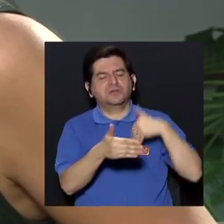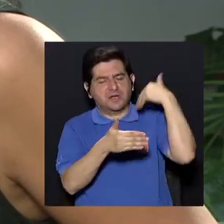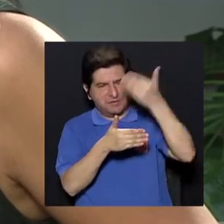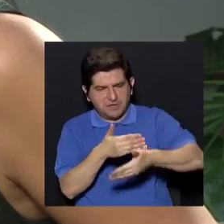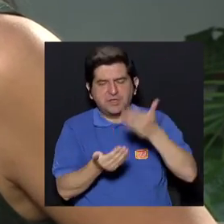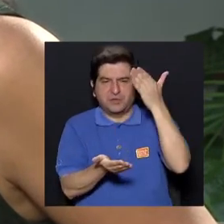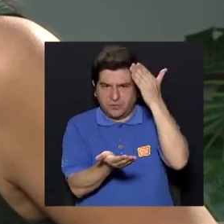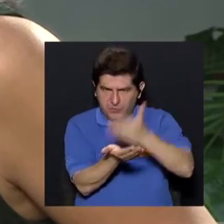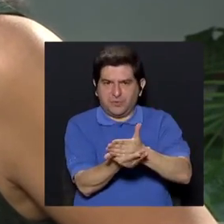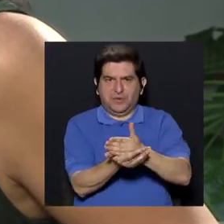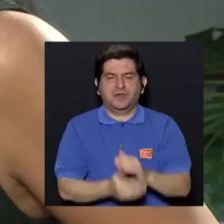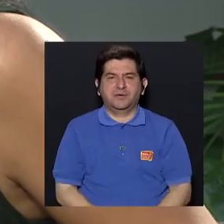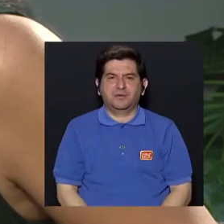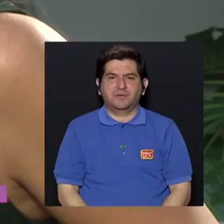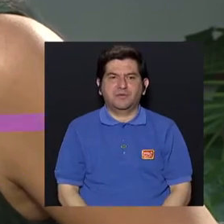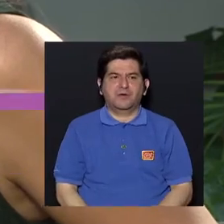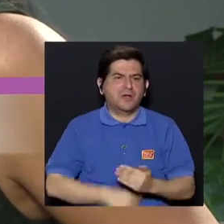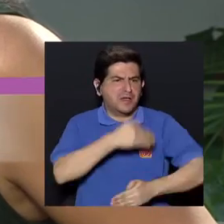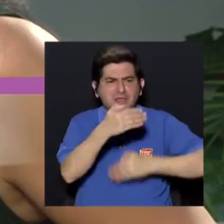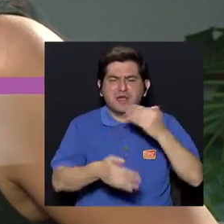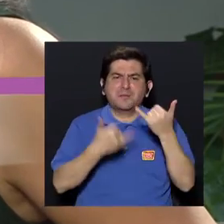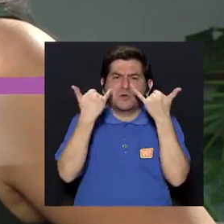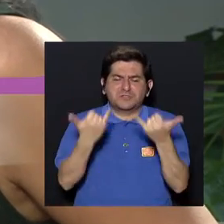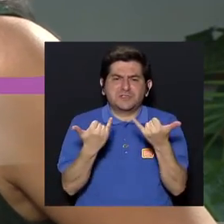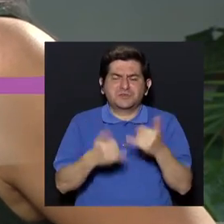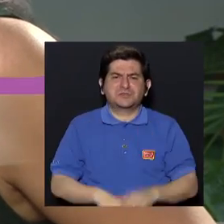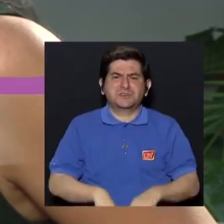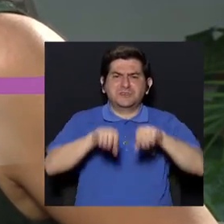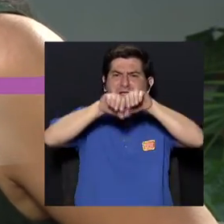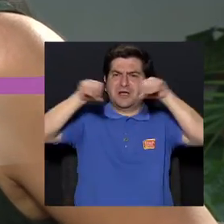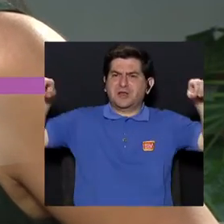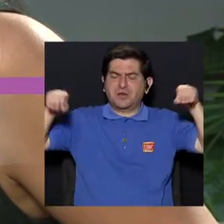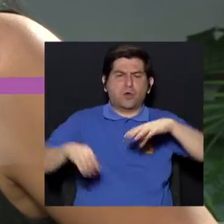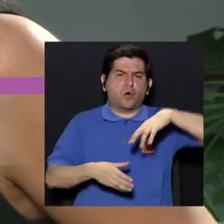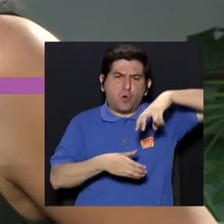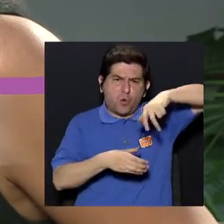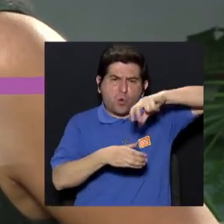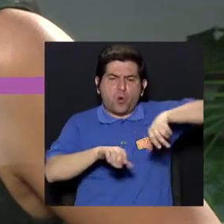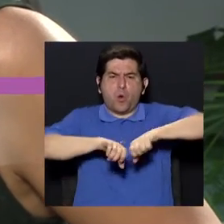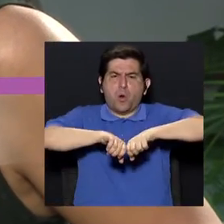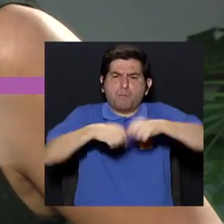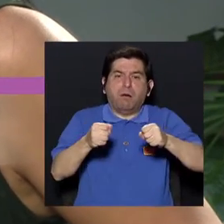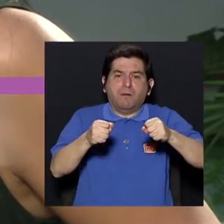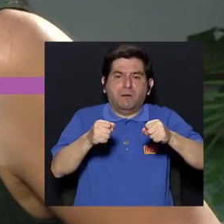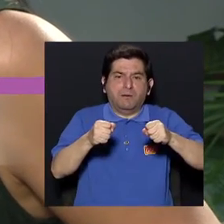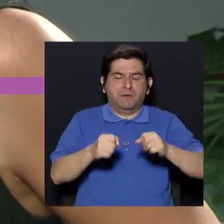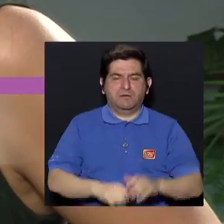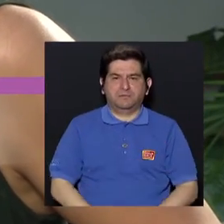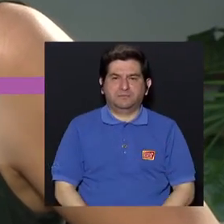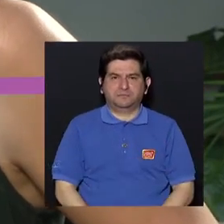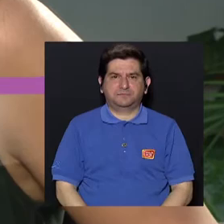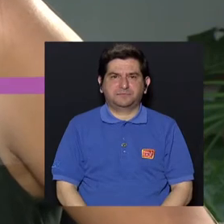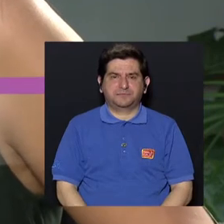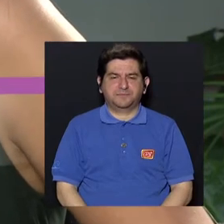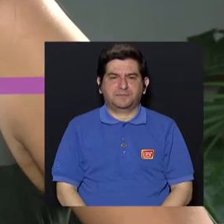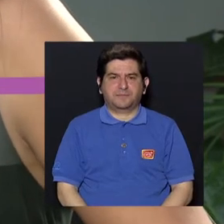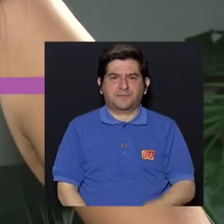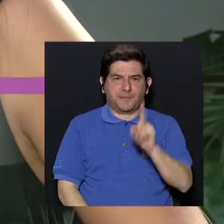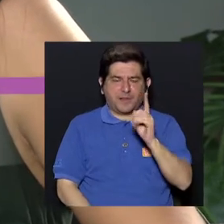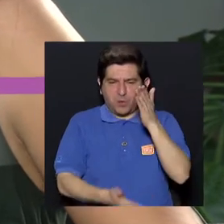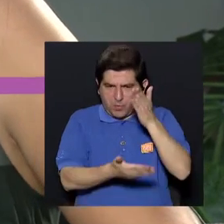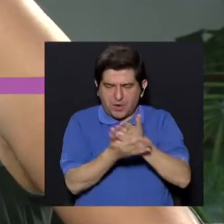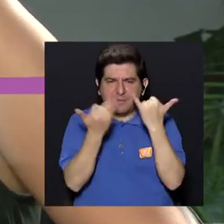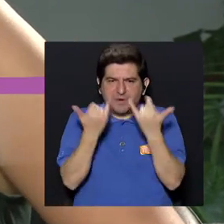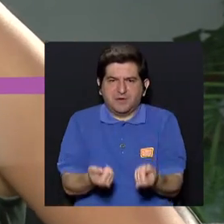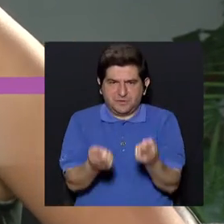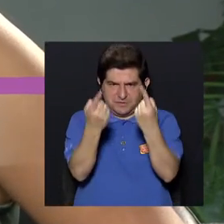volvamos de la pausa, cómo es el manejo cuando el florecente senos o el bombillo se nos quiebra. Entonces, vamos a ir a